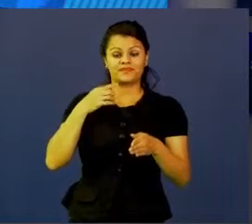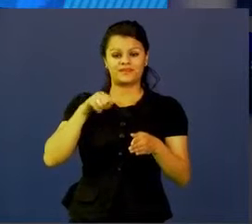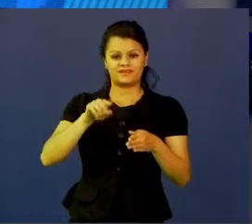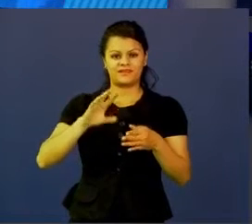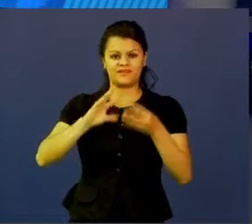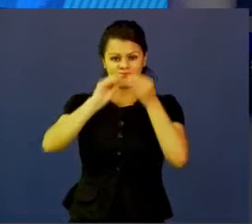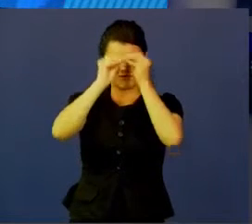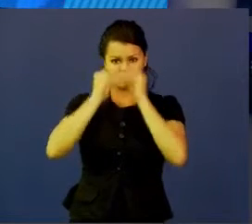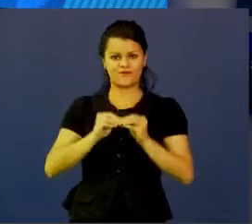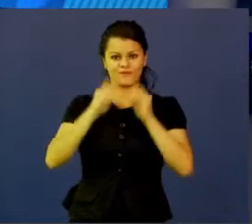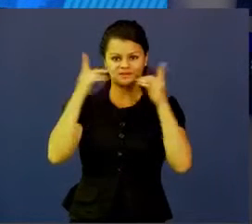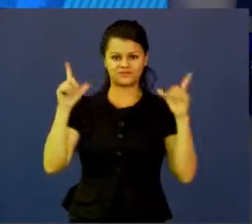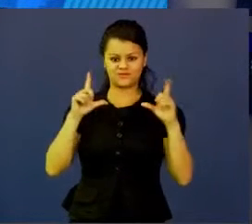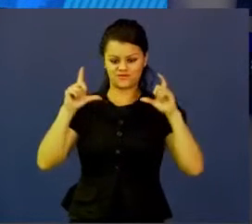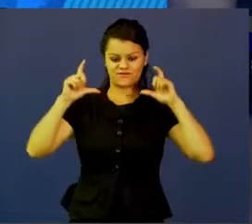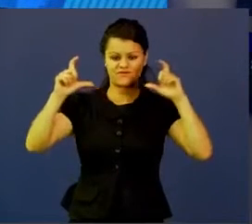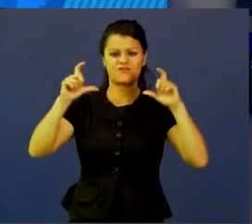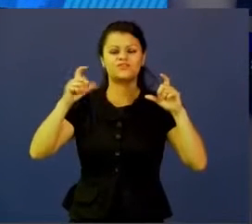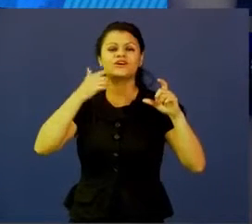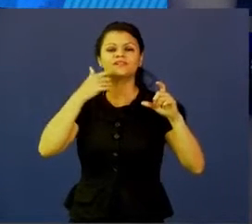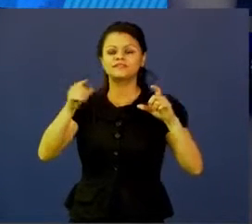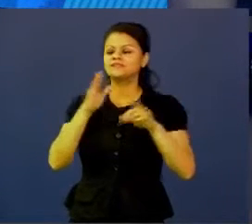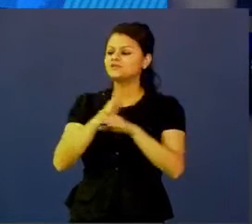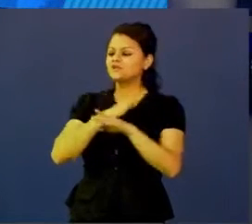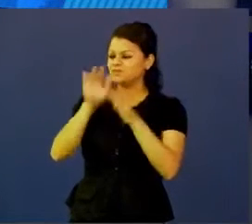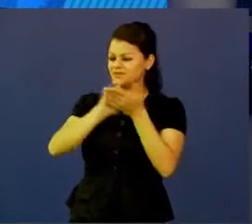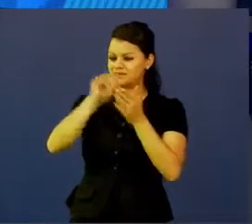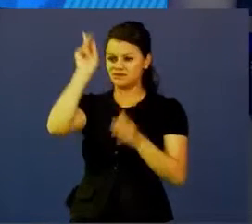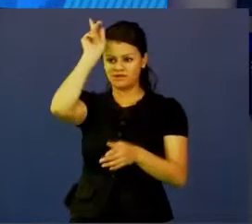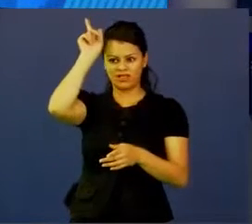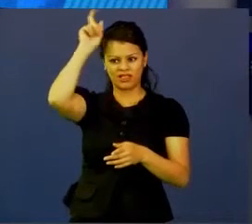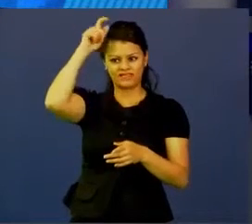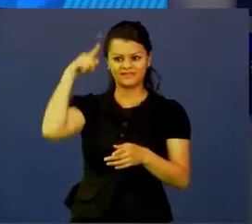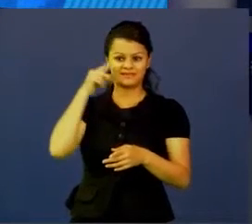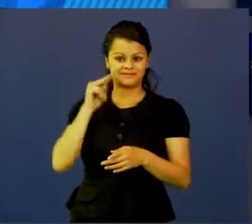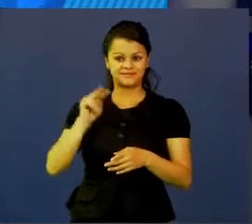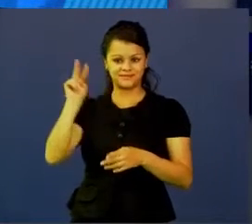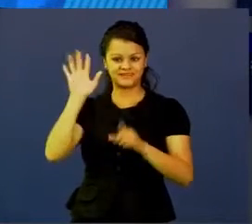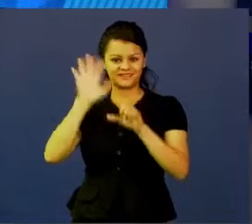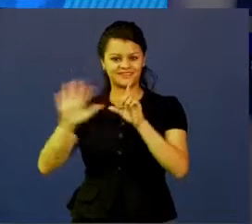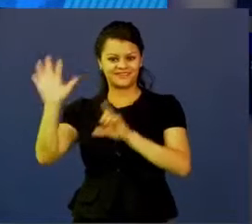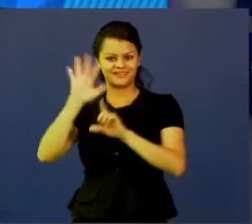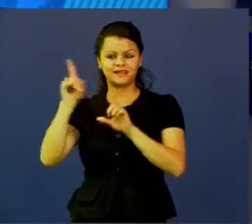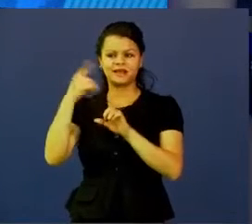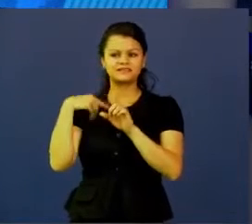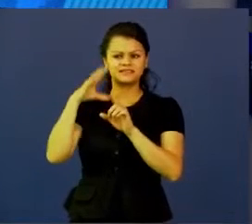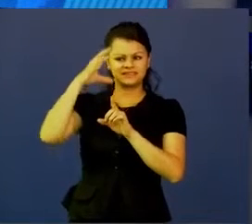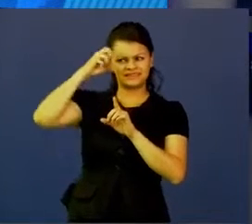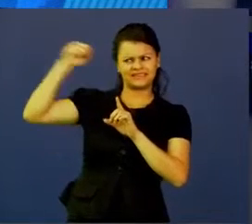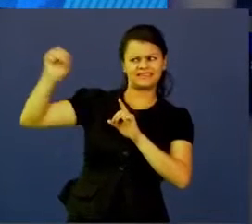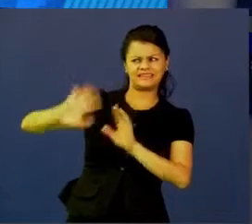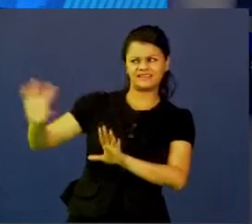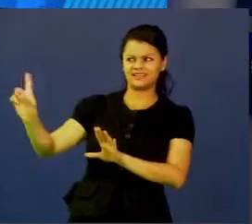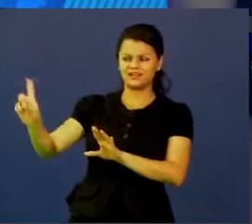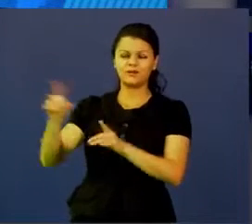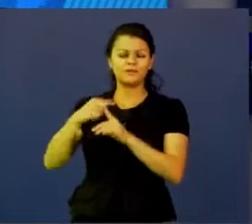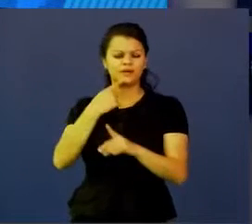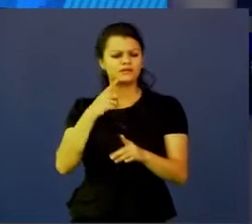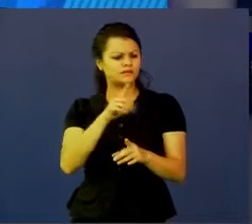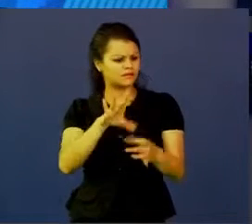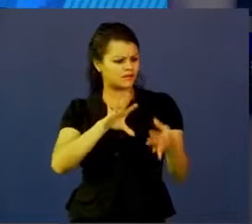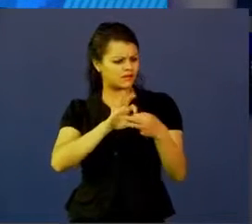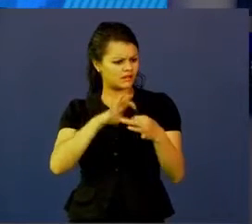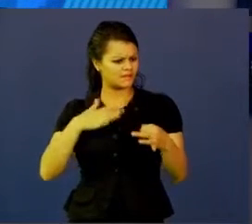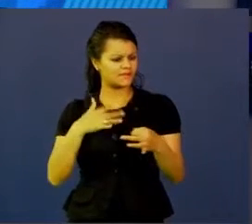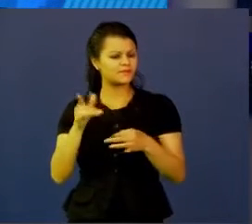foto le dijo, no, pero quítese ese aparatico que tiene acá que es como una antenita, esa que estamos viendo. Y él le dijo, no, eso hace parte de mí. El problema que él tiene es